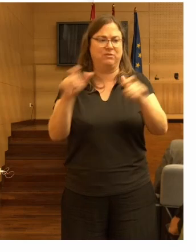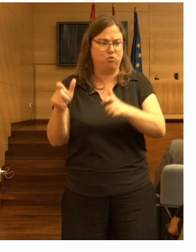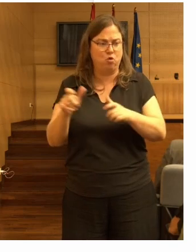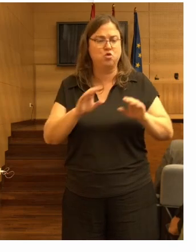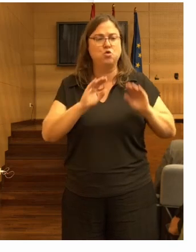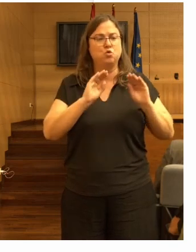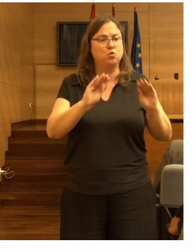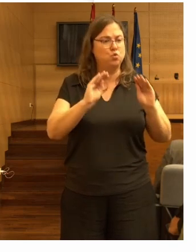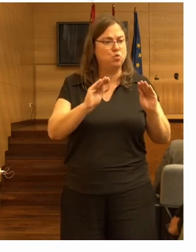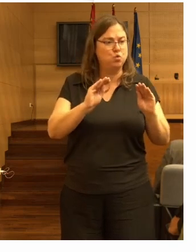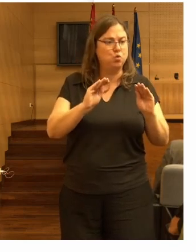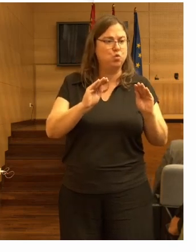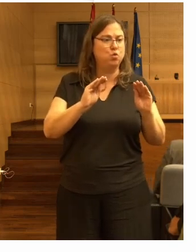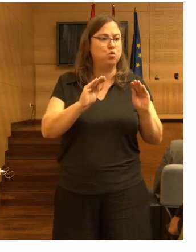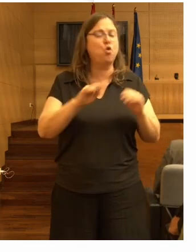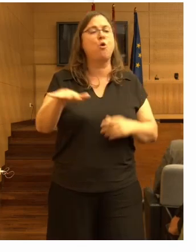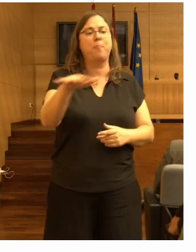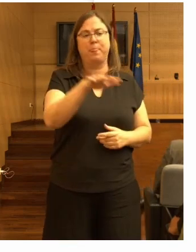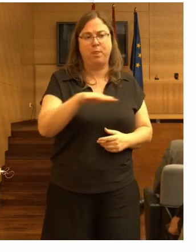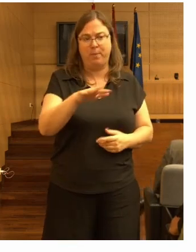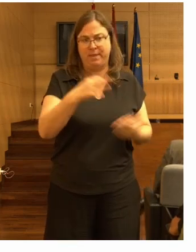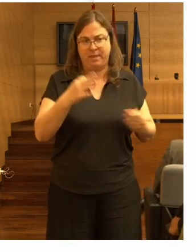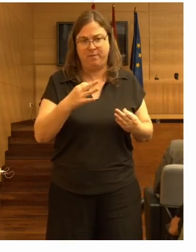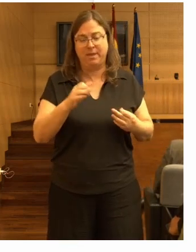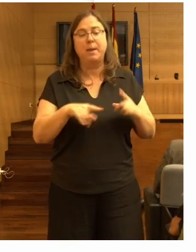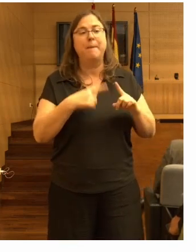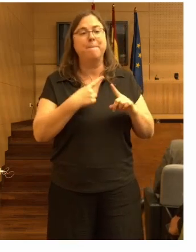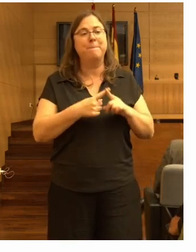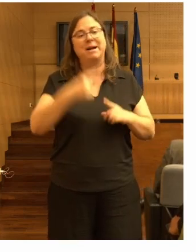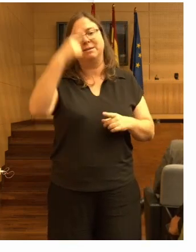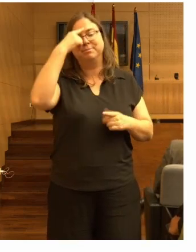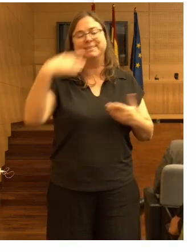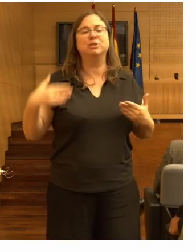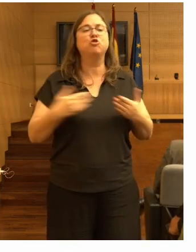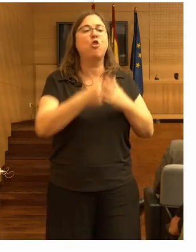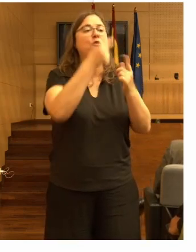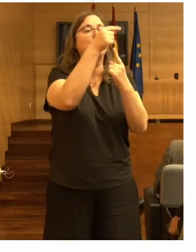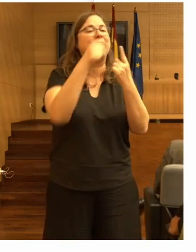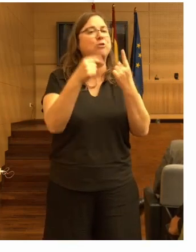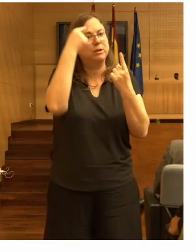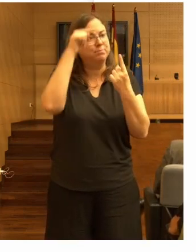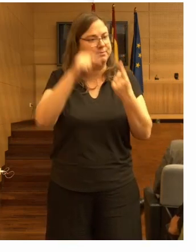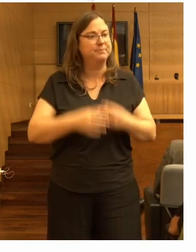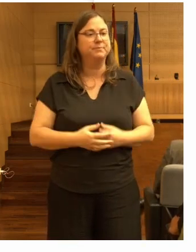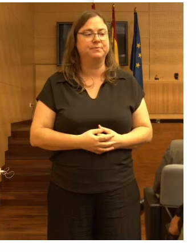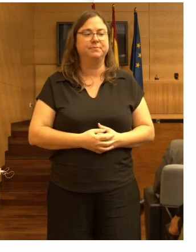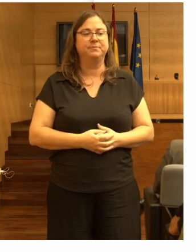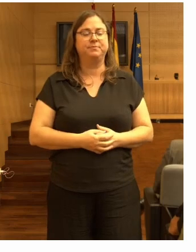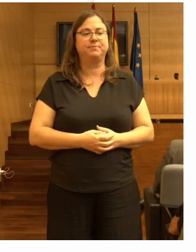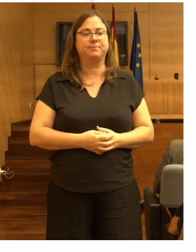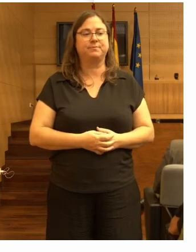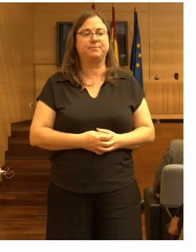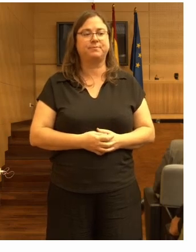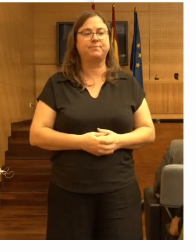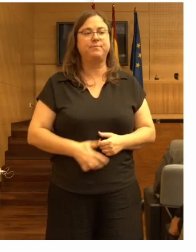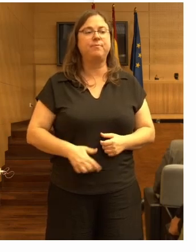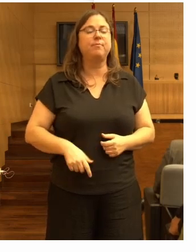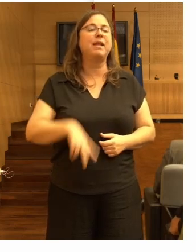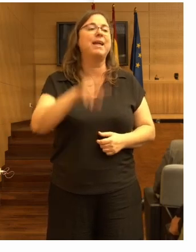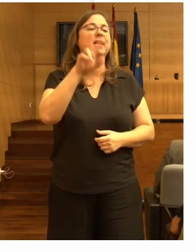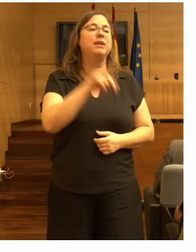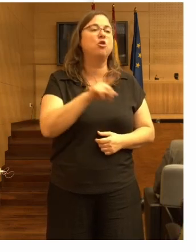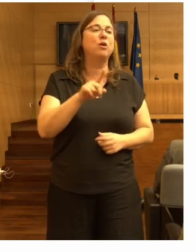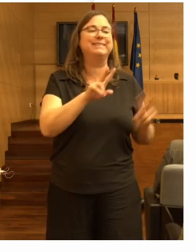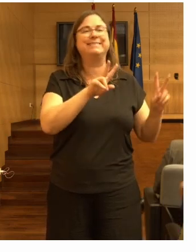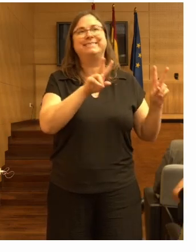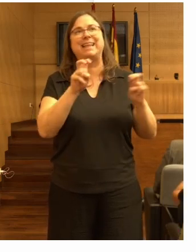su en su ubicación y tener en cuenta todos los factores así que no es un